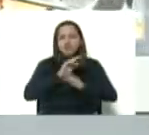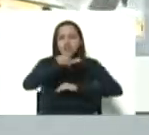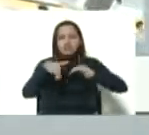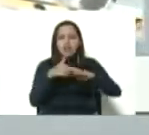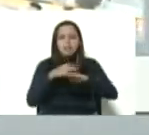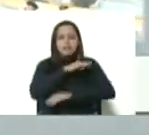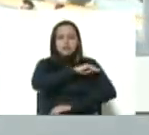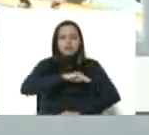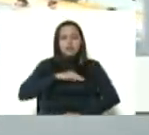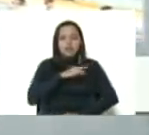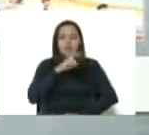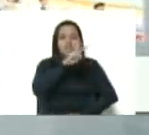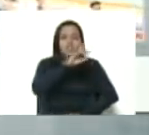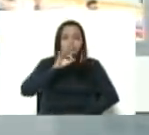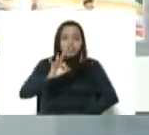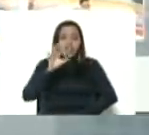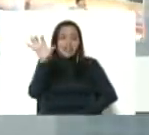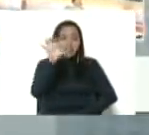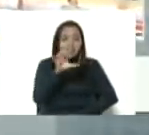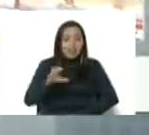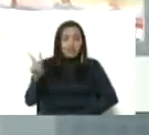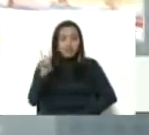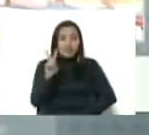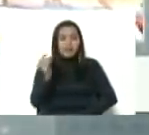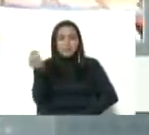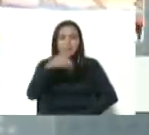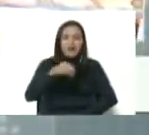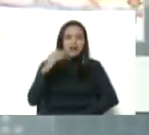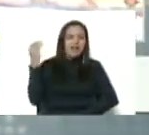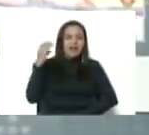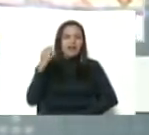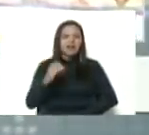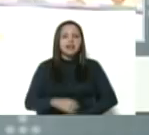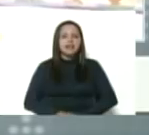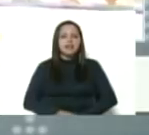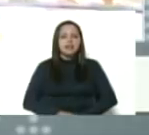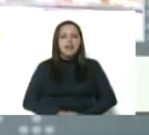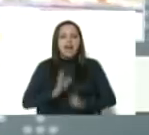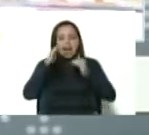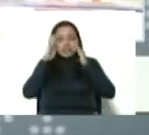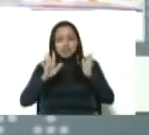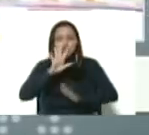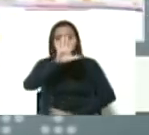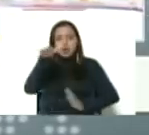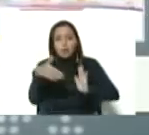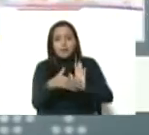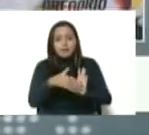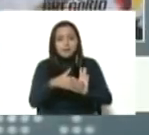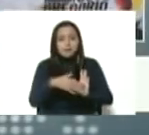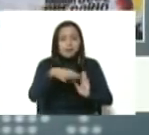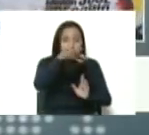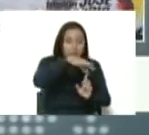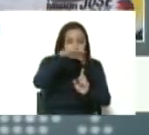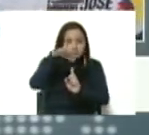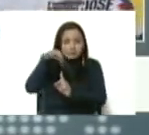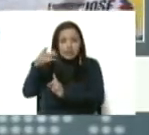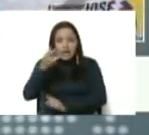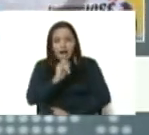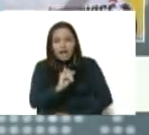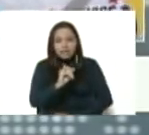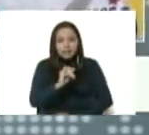en los 23 estados del país más caracas a atender estos 5.000 casos que están diagnosticados.